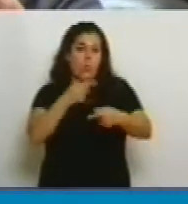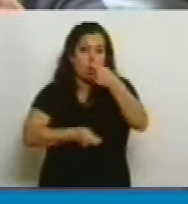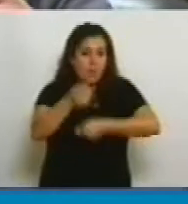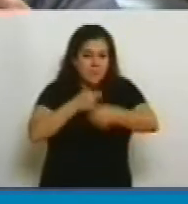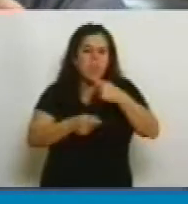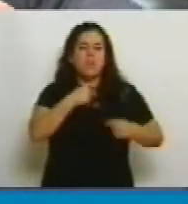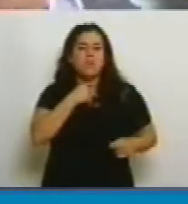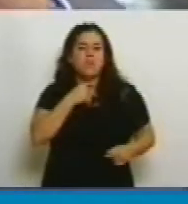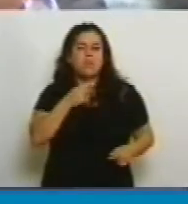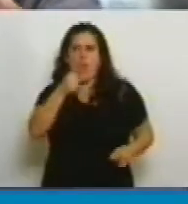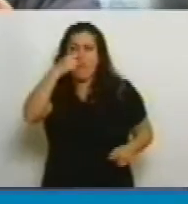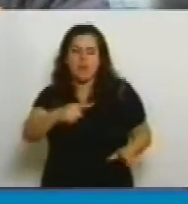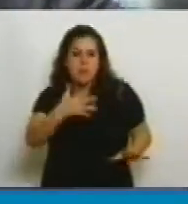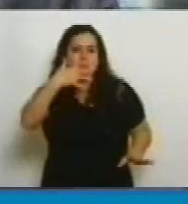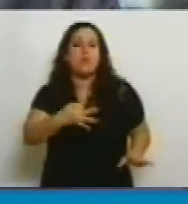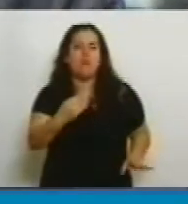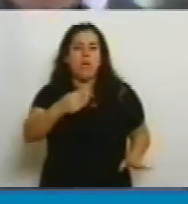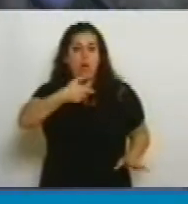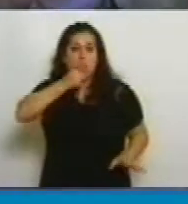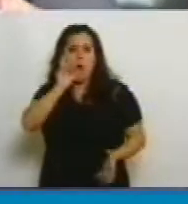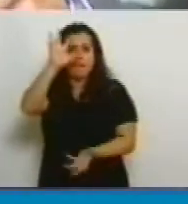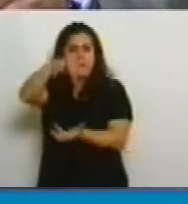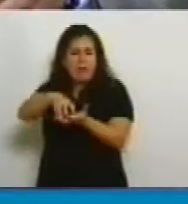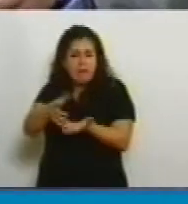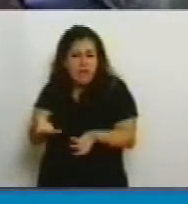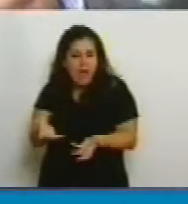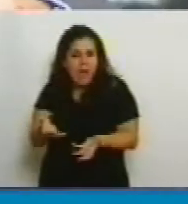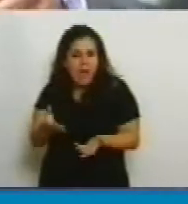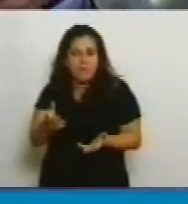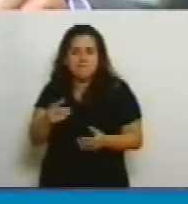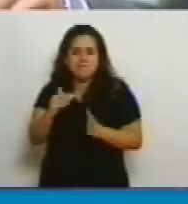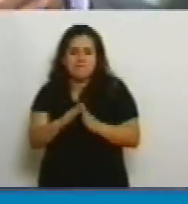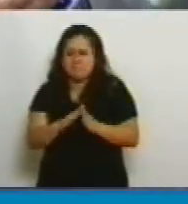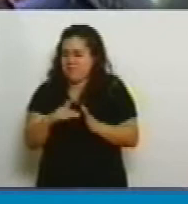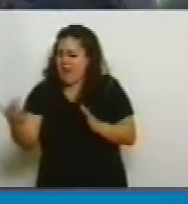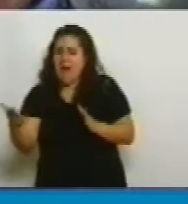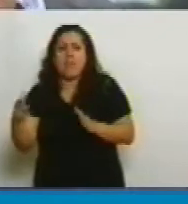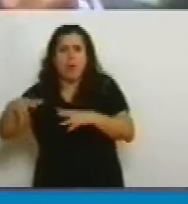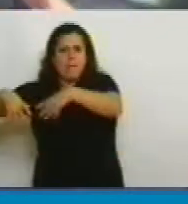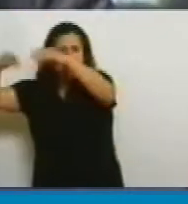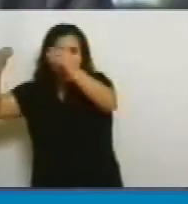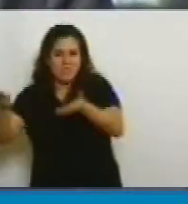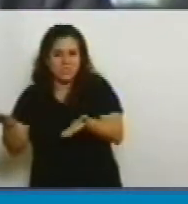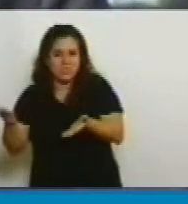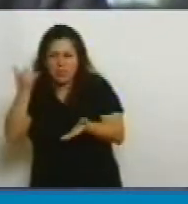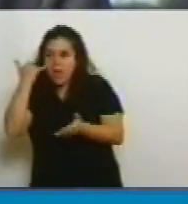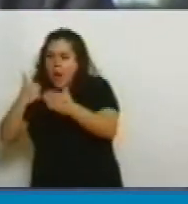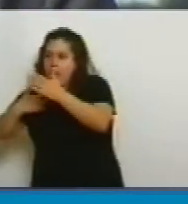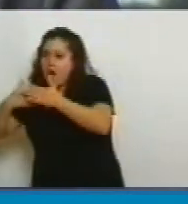llevar una confitería casi al lado del Palacio del Congreso que estaban haciendo